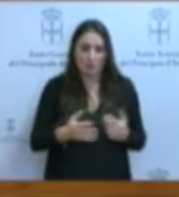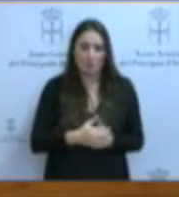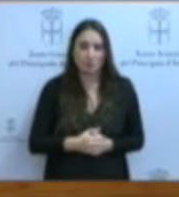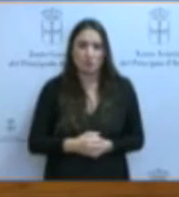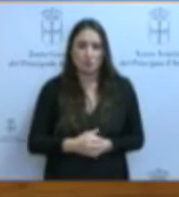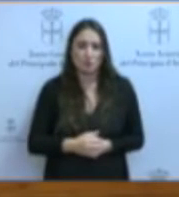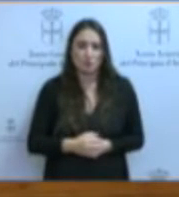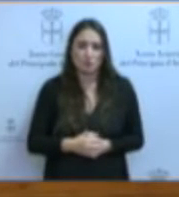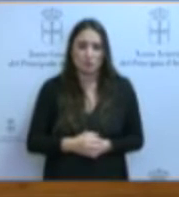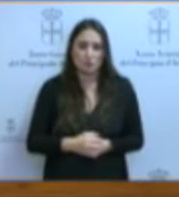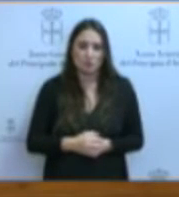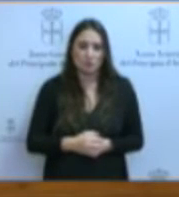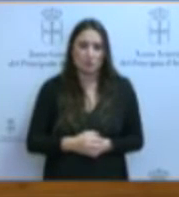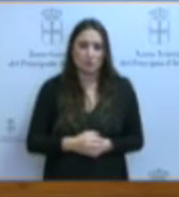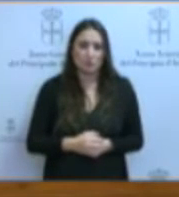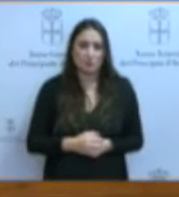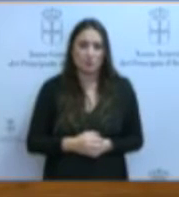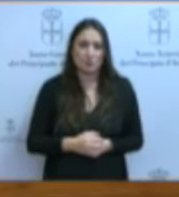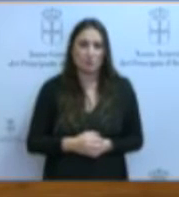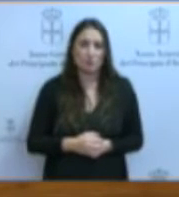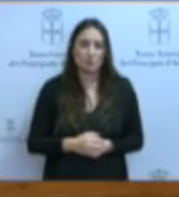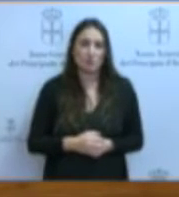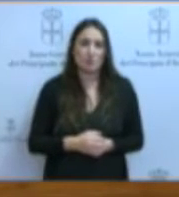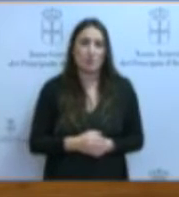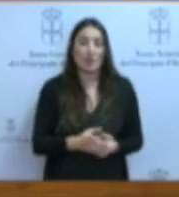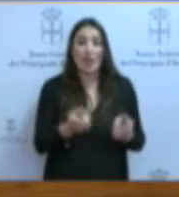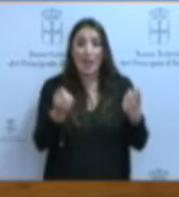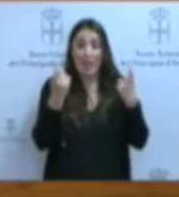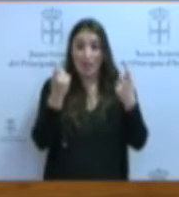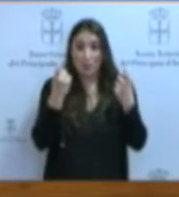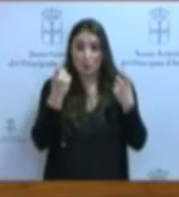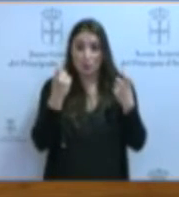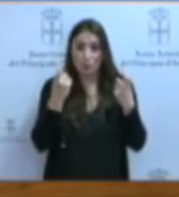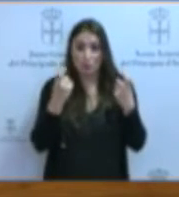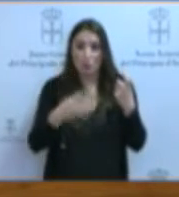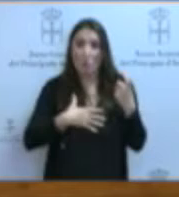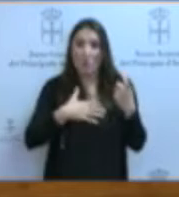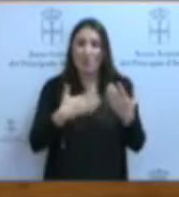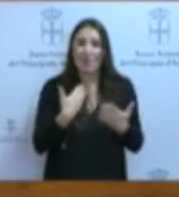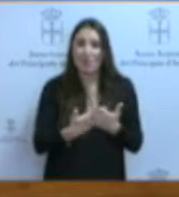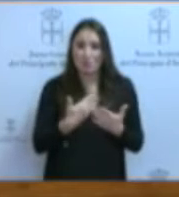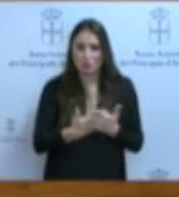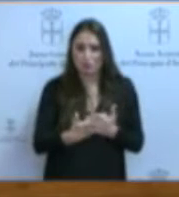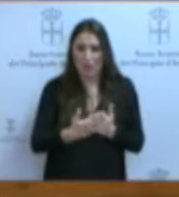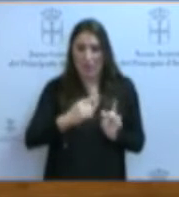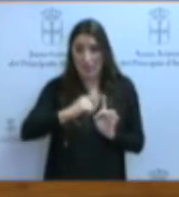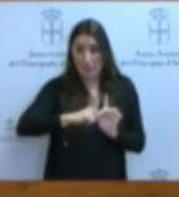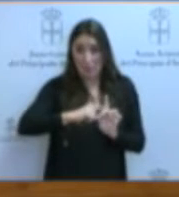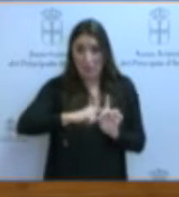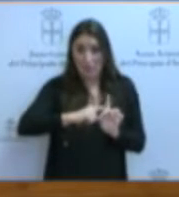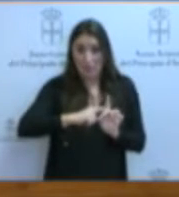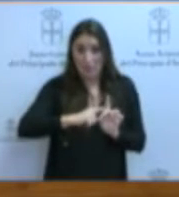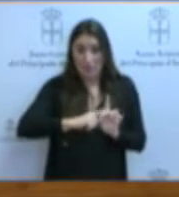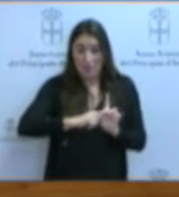que planteamos. Respecto a que los alumnos puedan acreditar el nivel en